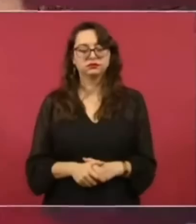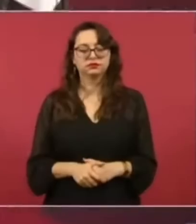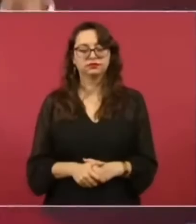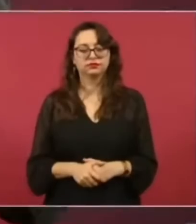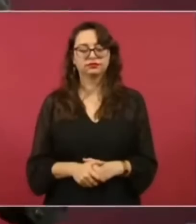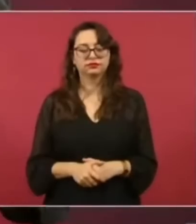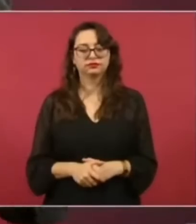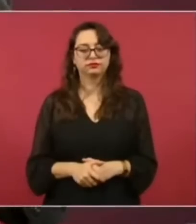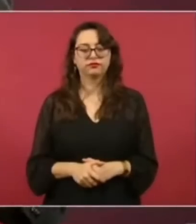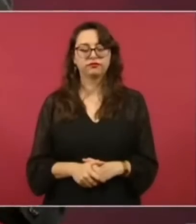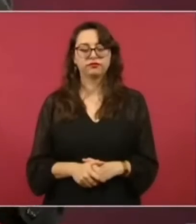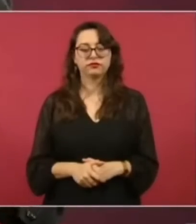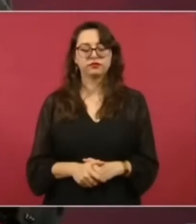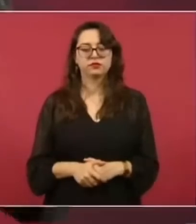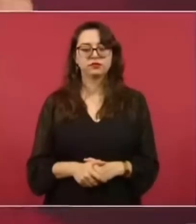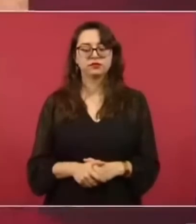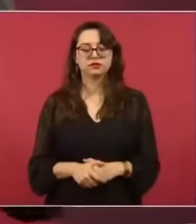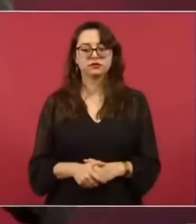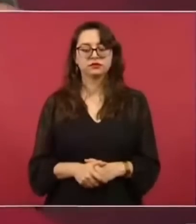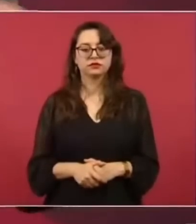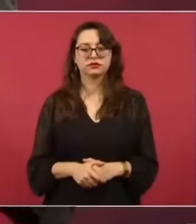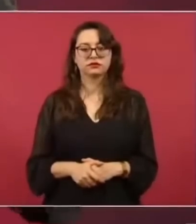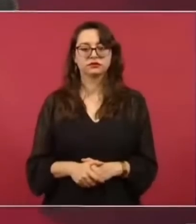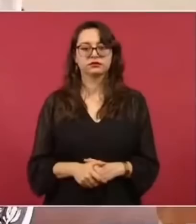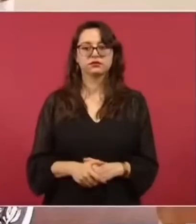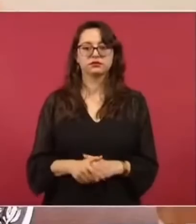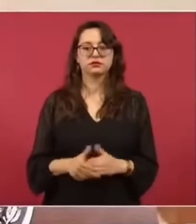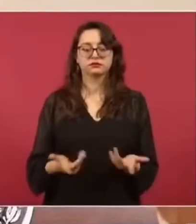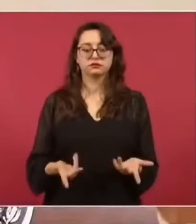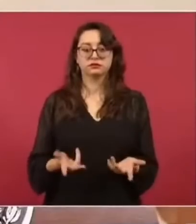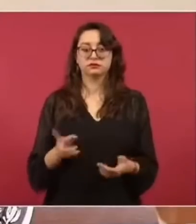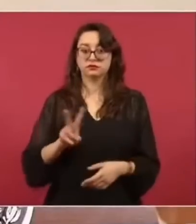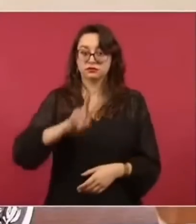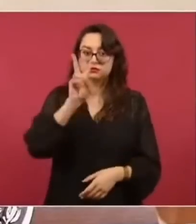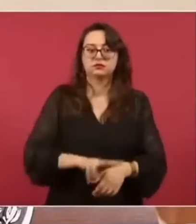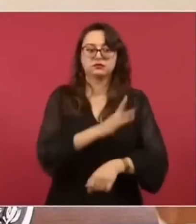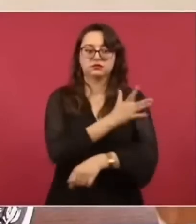y actuar con apego a la verdad